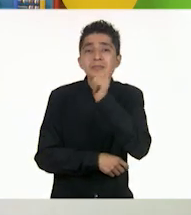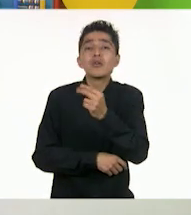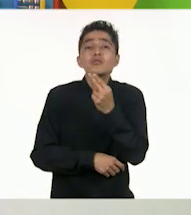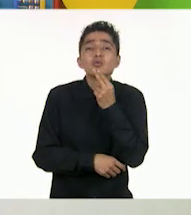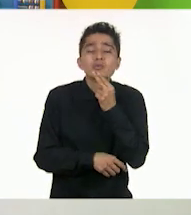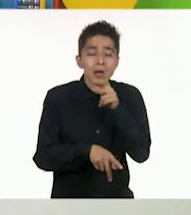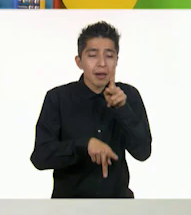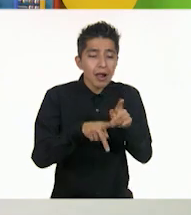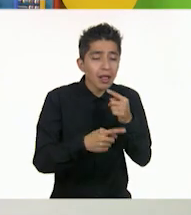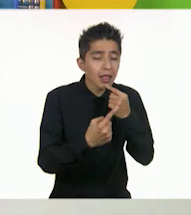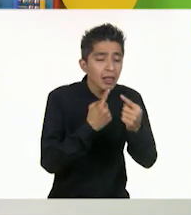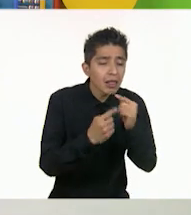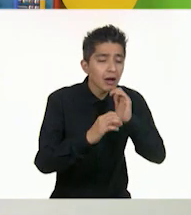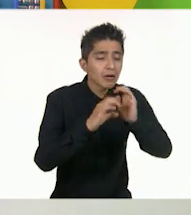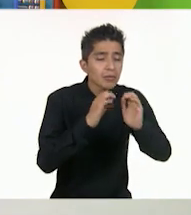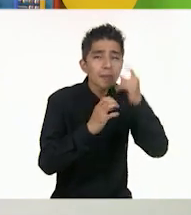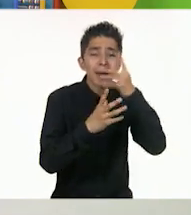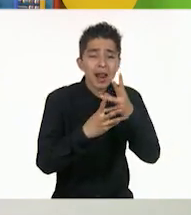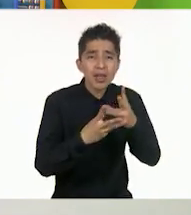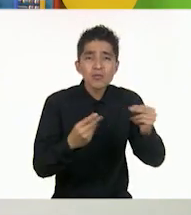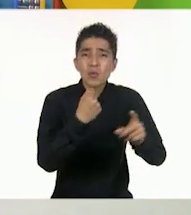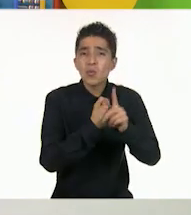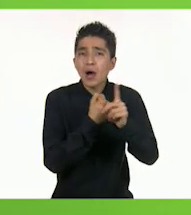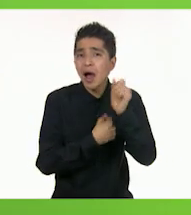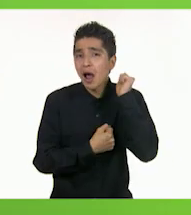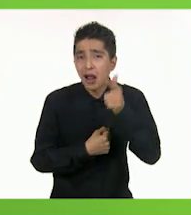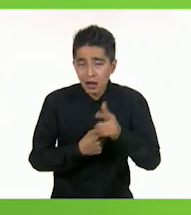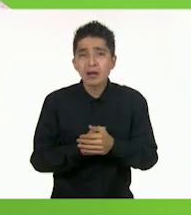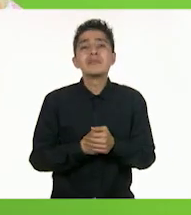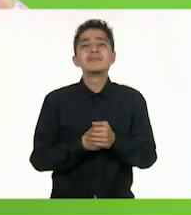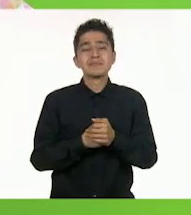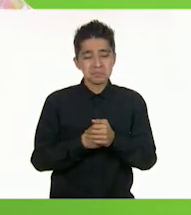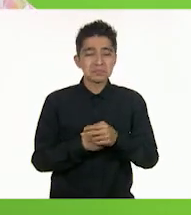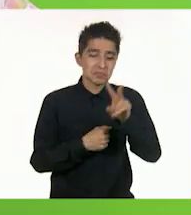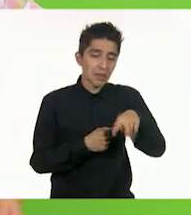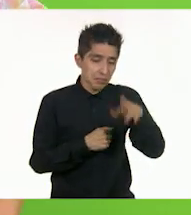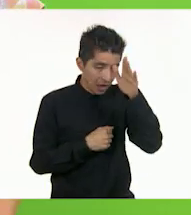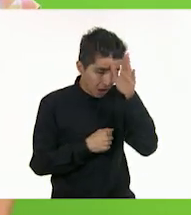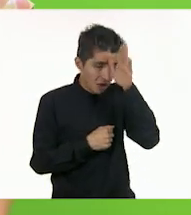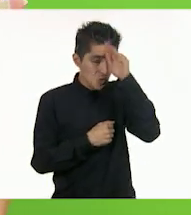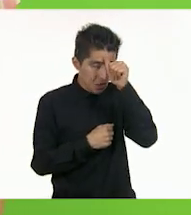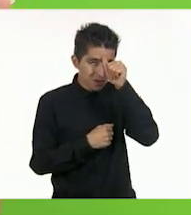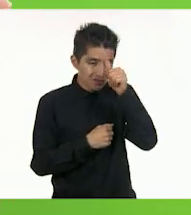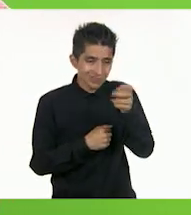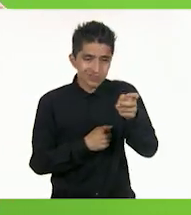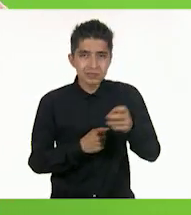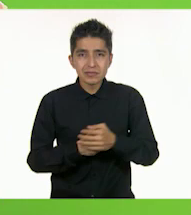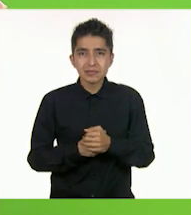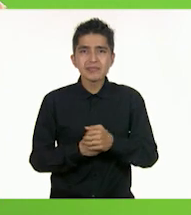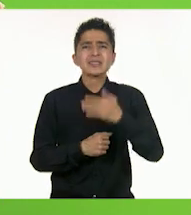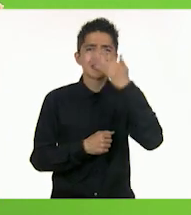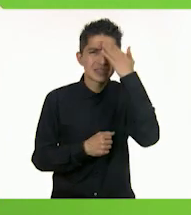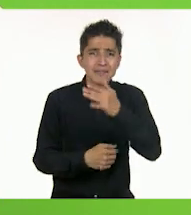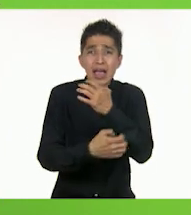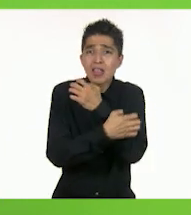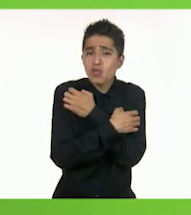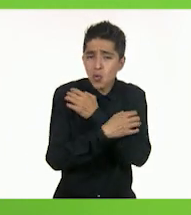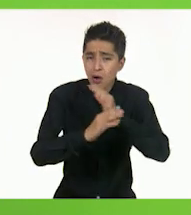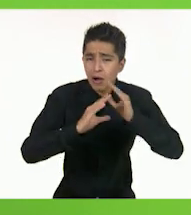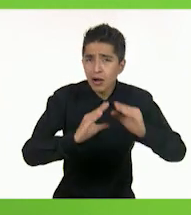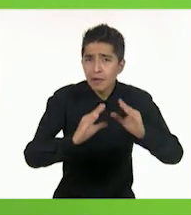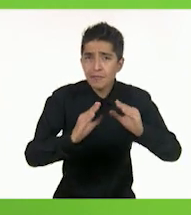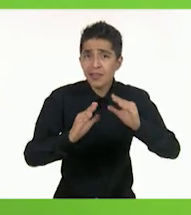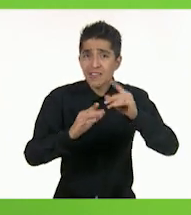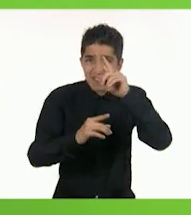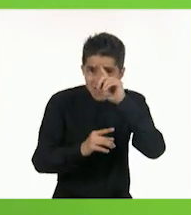diálogo como vía para la solución de los conflictos. Totalmente de acuerdo. Miren, sabemos que educar no es una